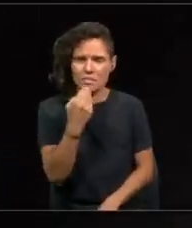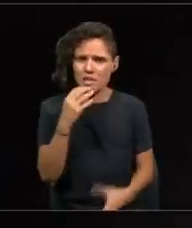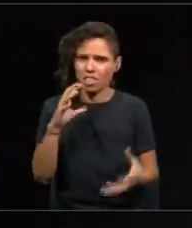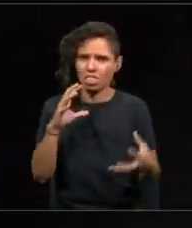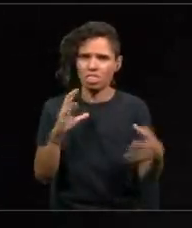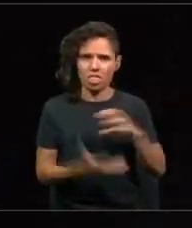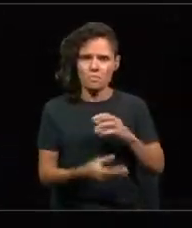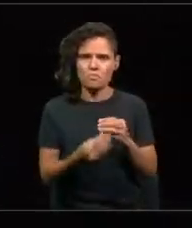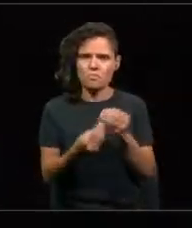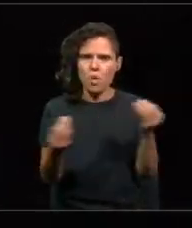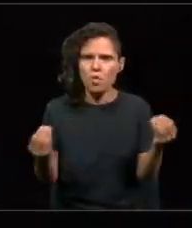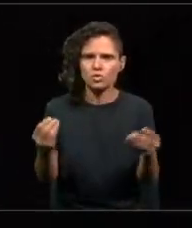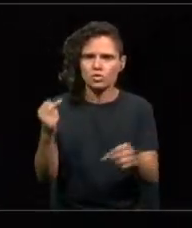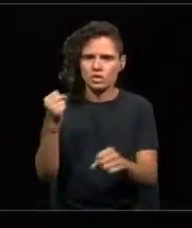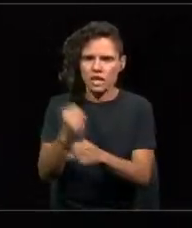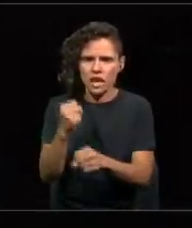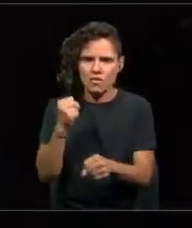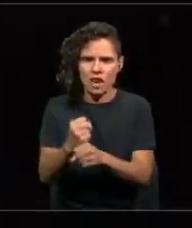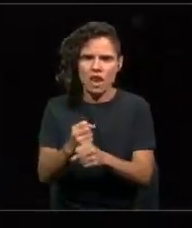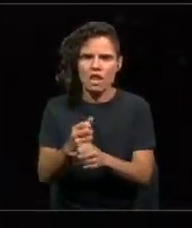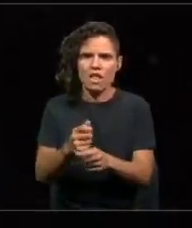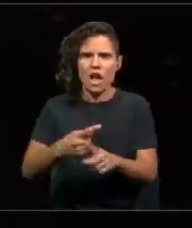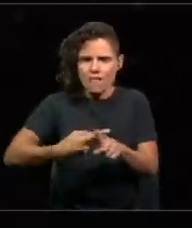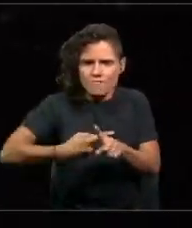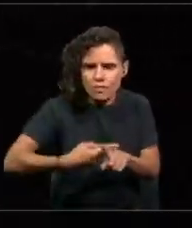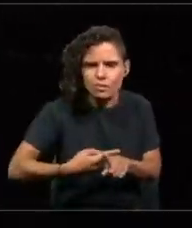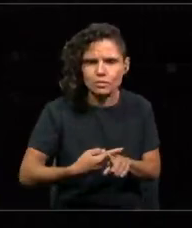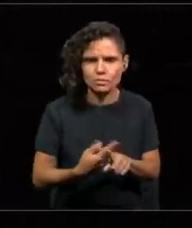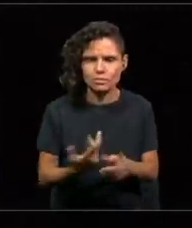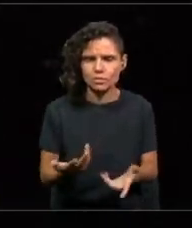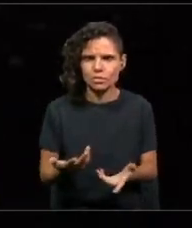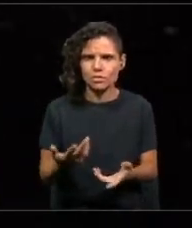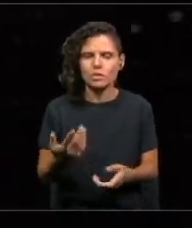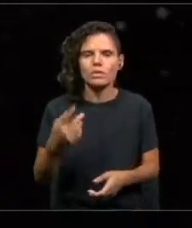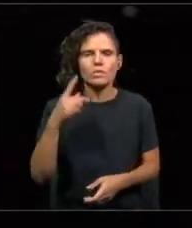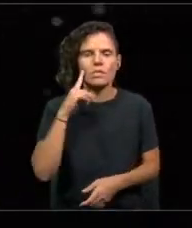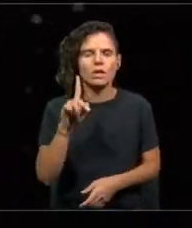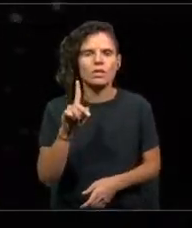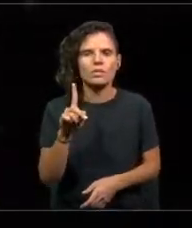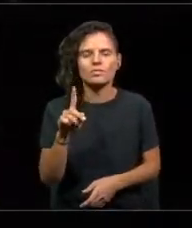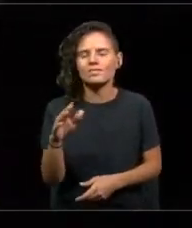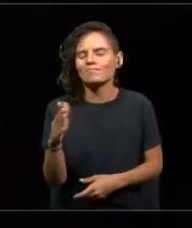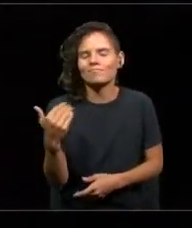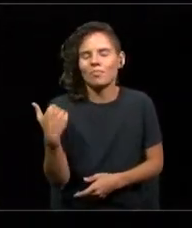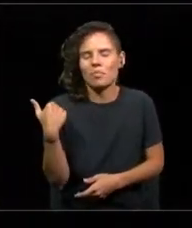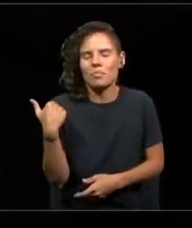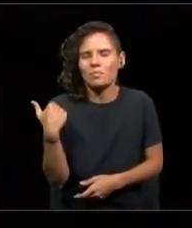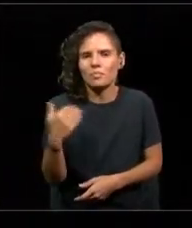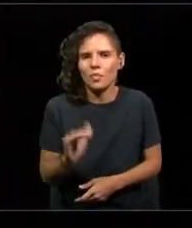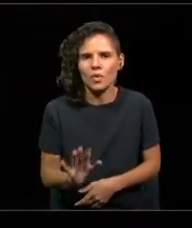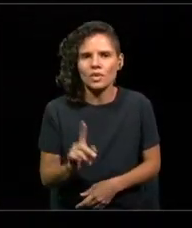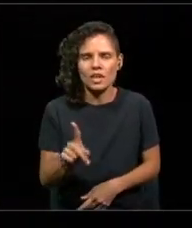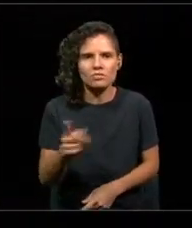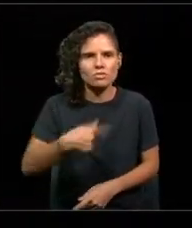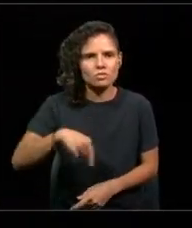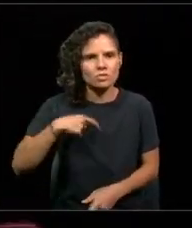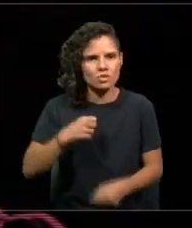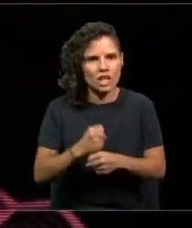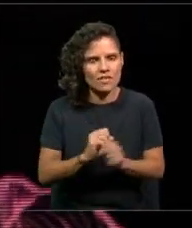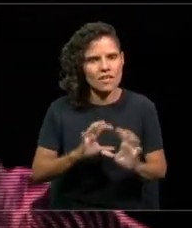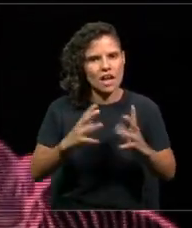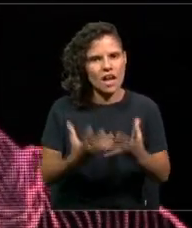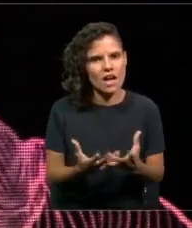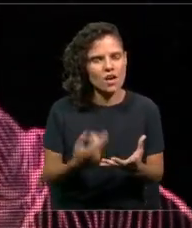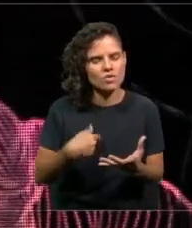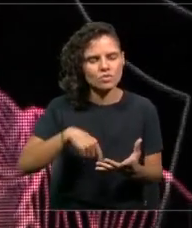del maltrato laboral. Pero que no obstante ello, y no por eso, somos un segmento o un actor que